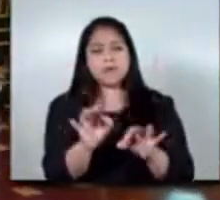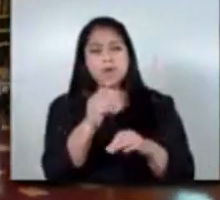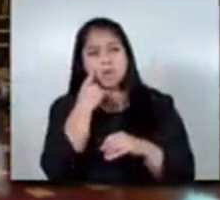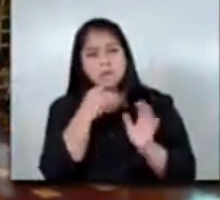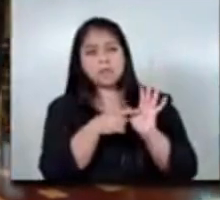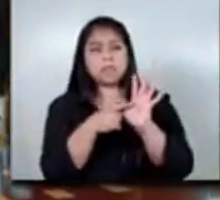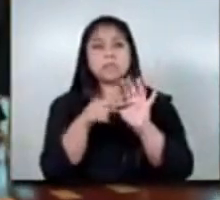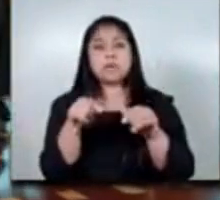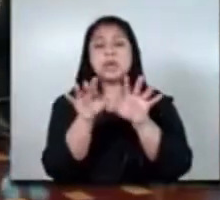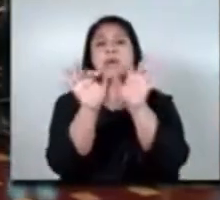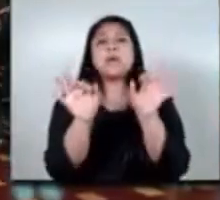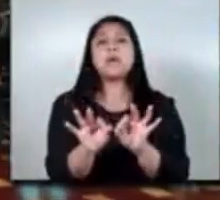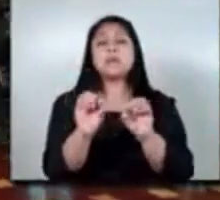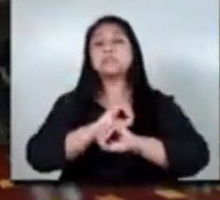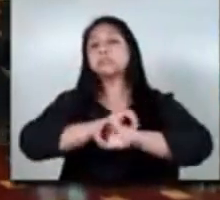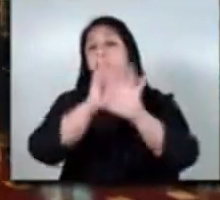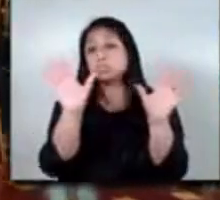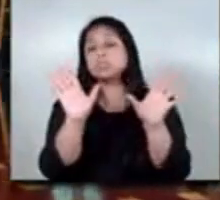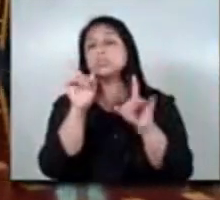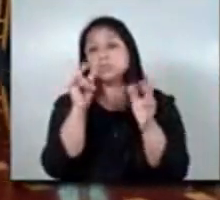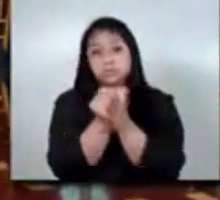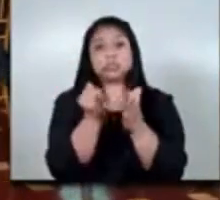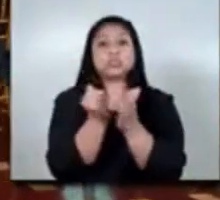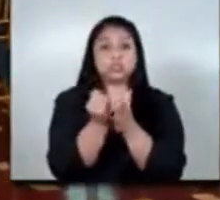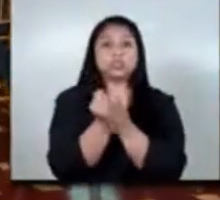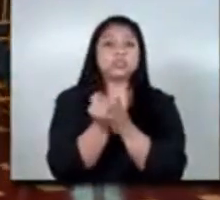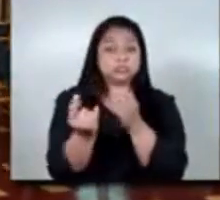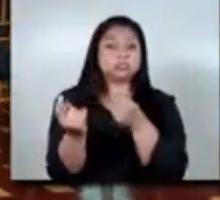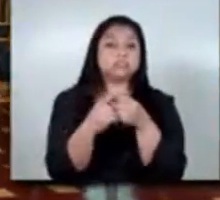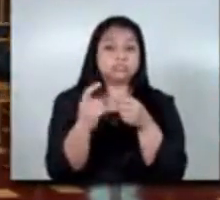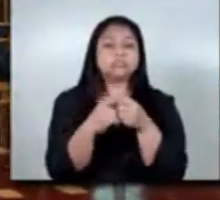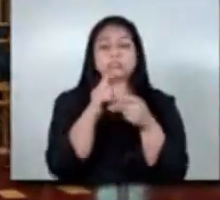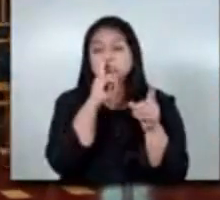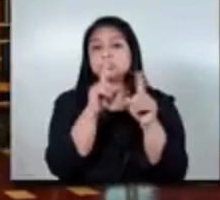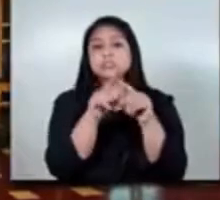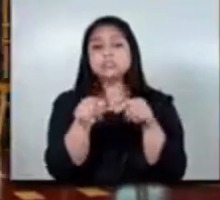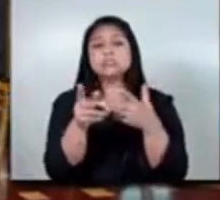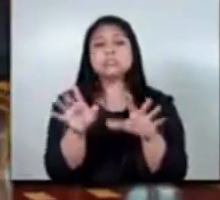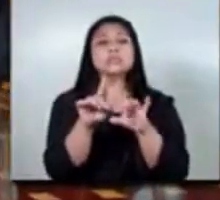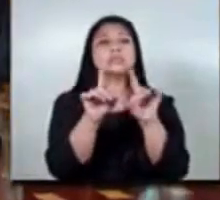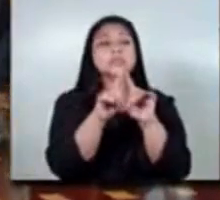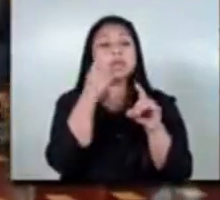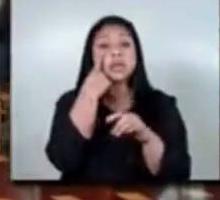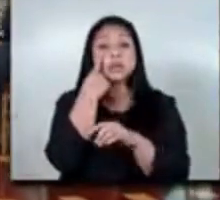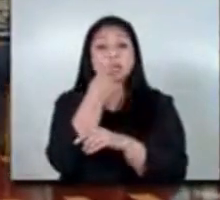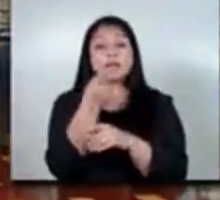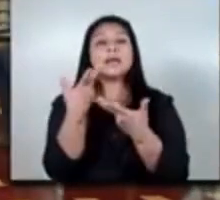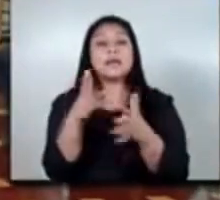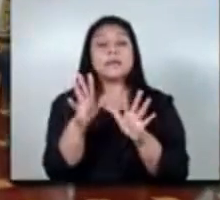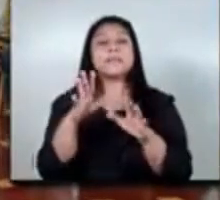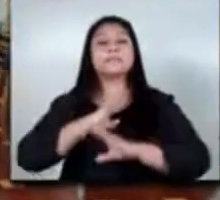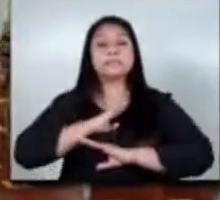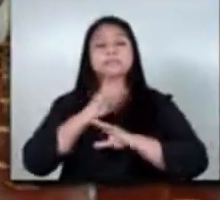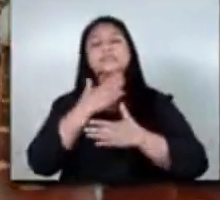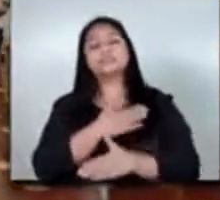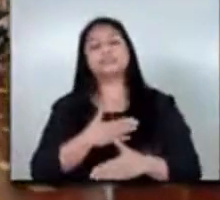transparente institucionalizada y rindiendo las cuentas que debemos y sobre todo con la satisfacción